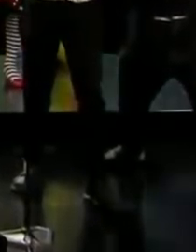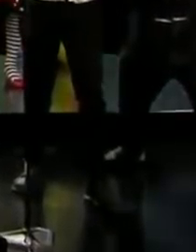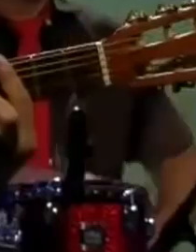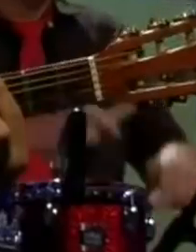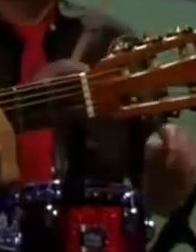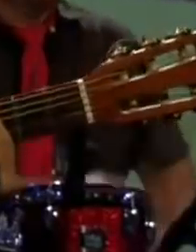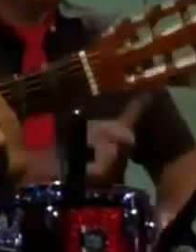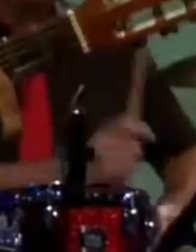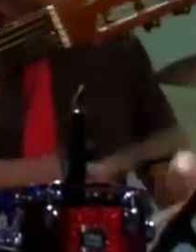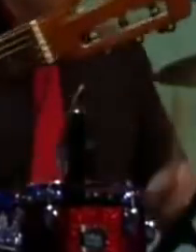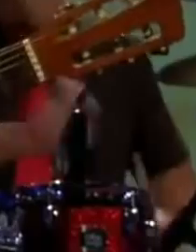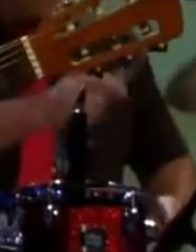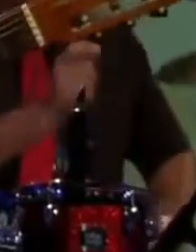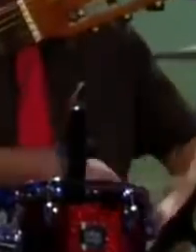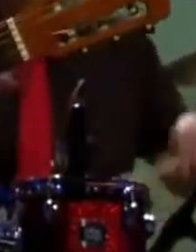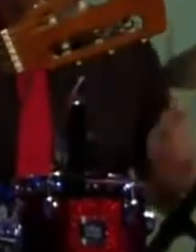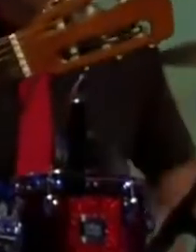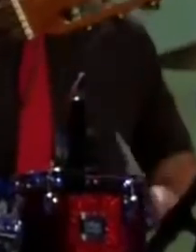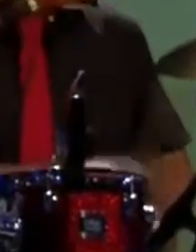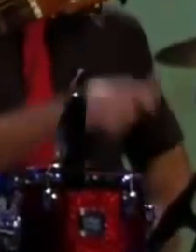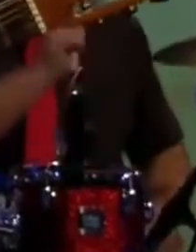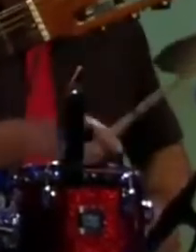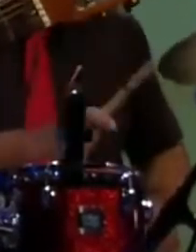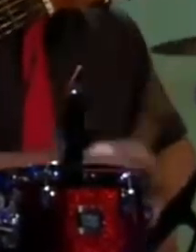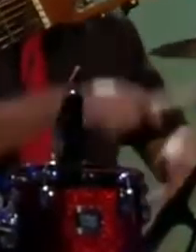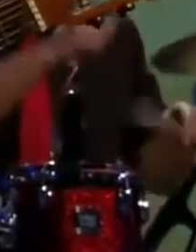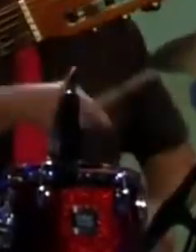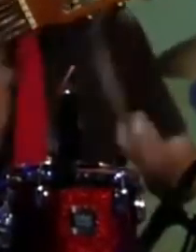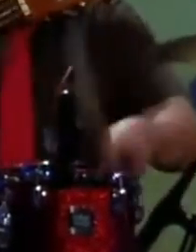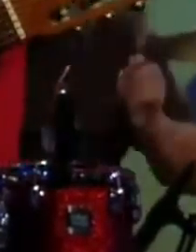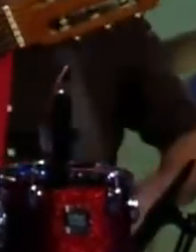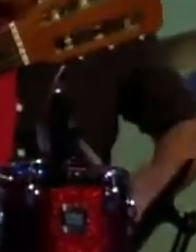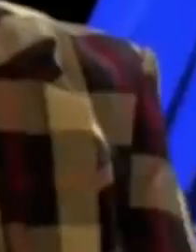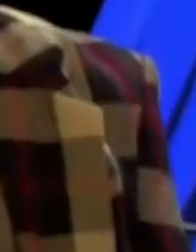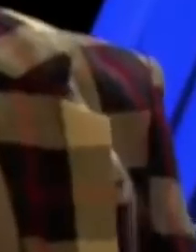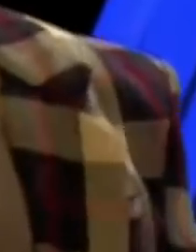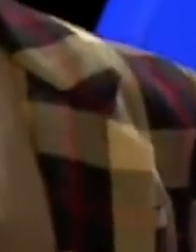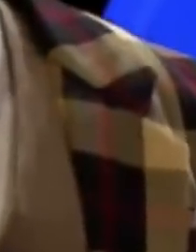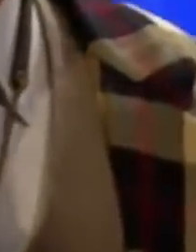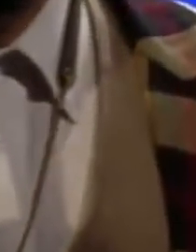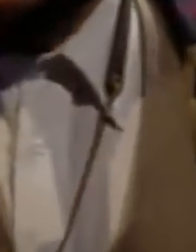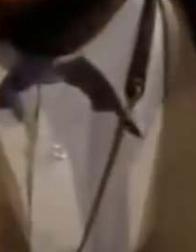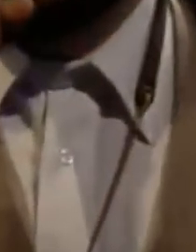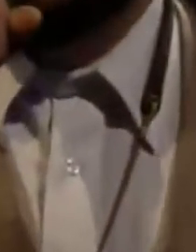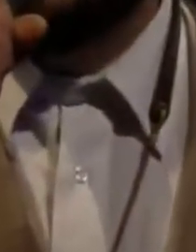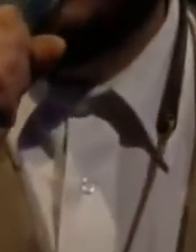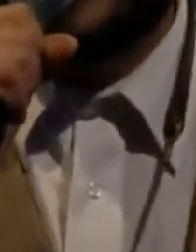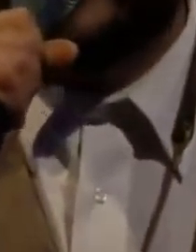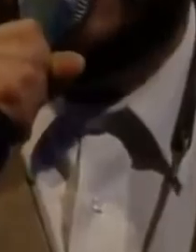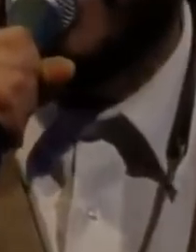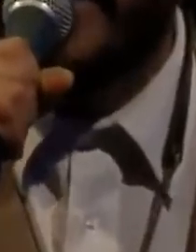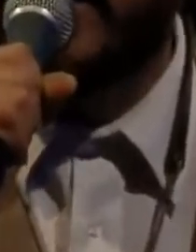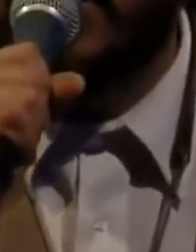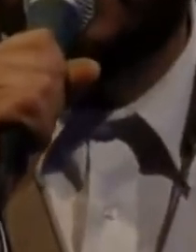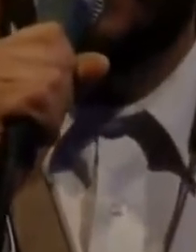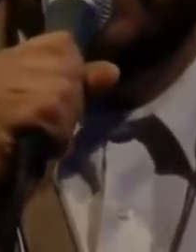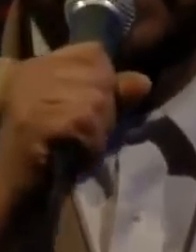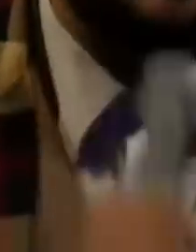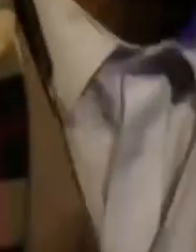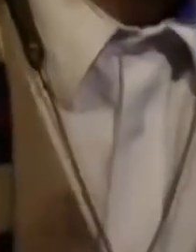qué buena suerte, tan solo abrázame fuerte, quizá esta noche será el único